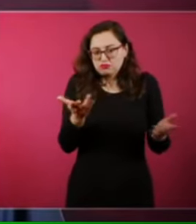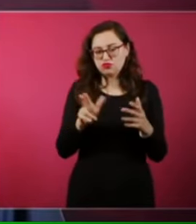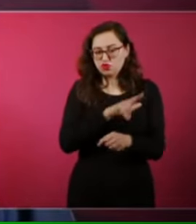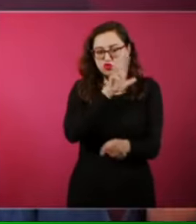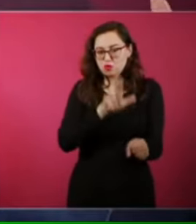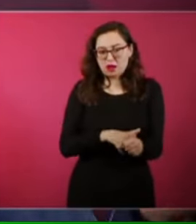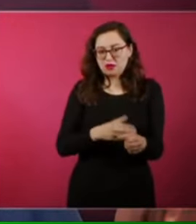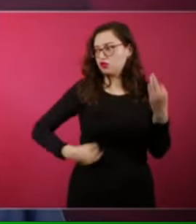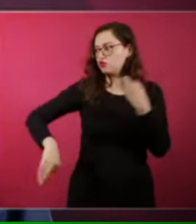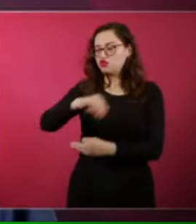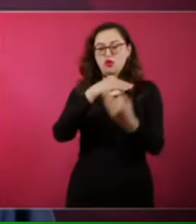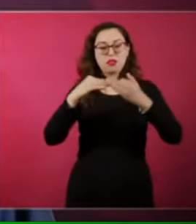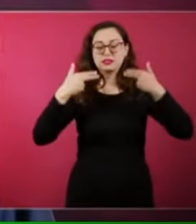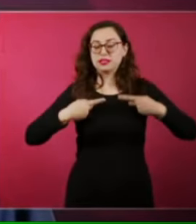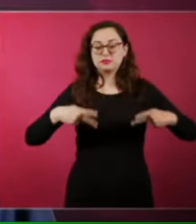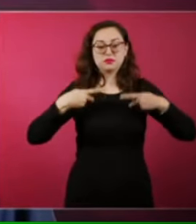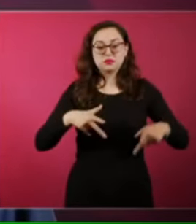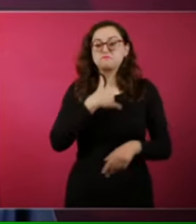todos.